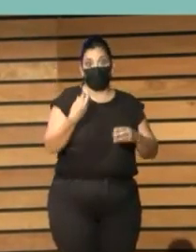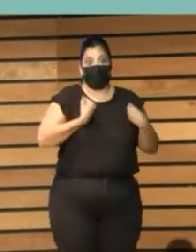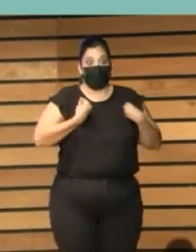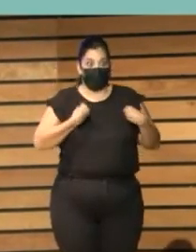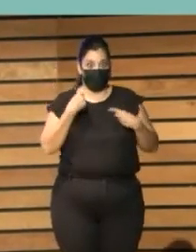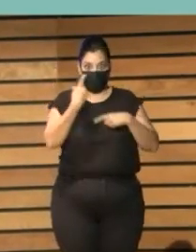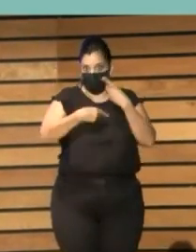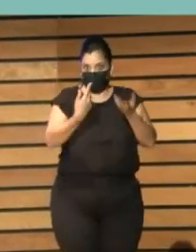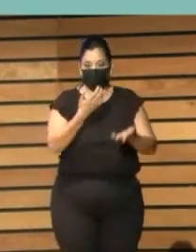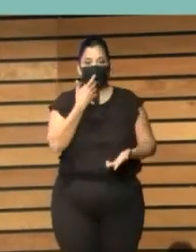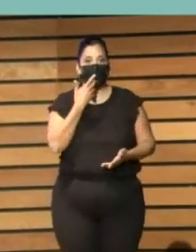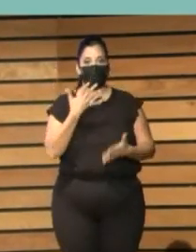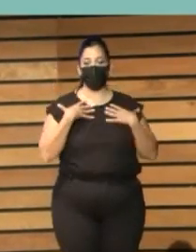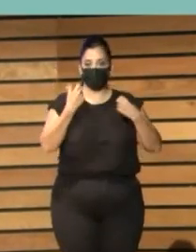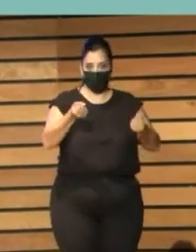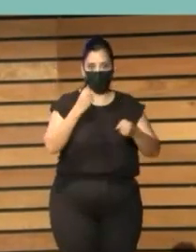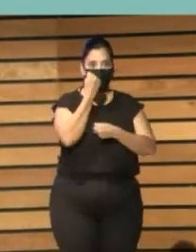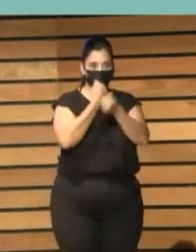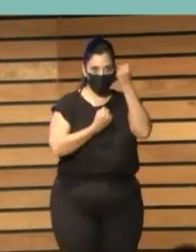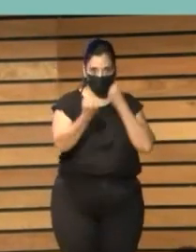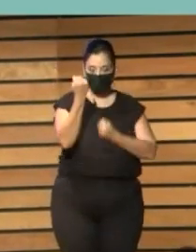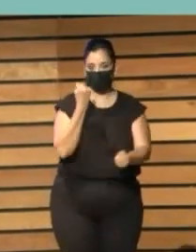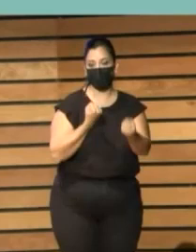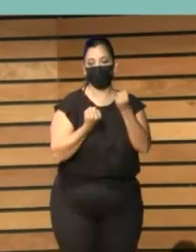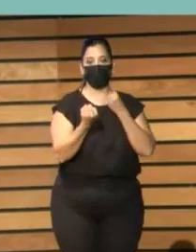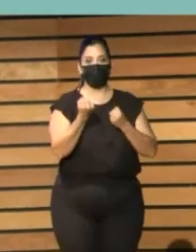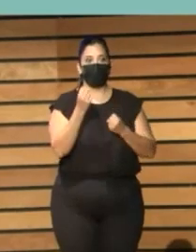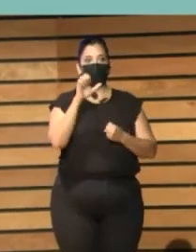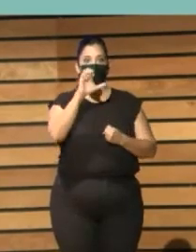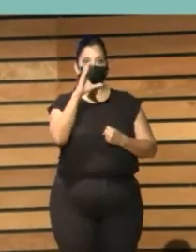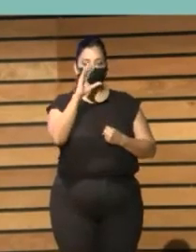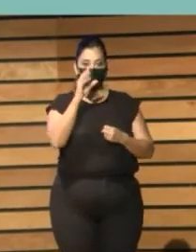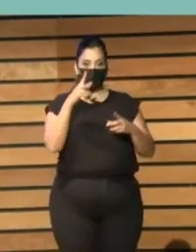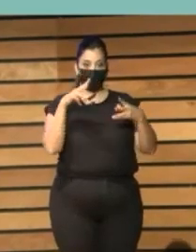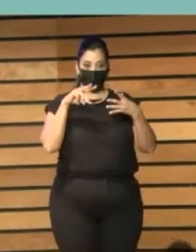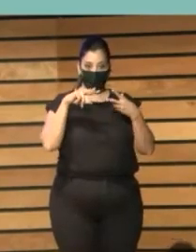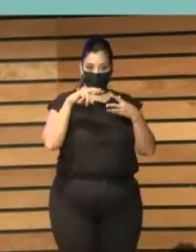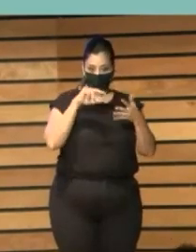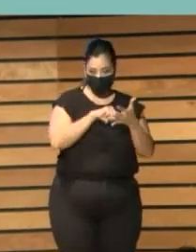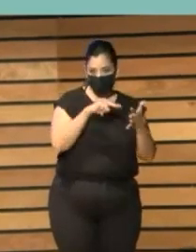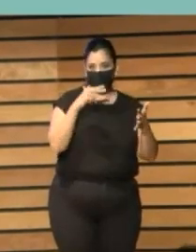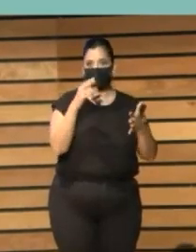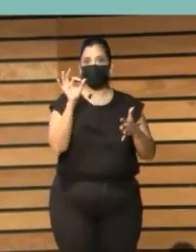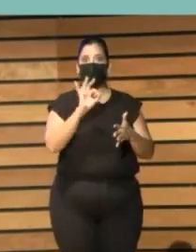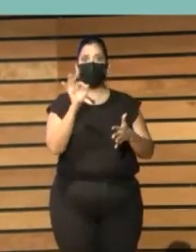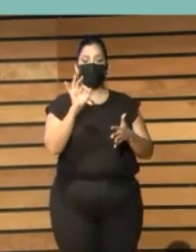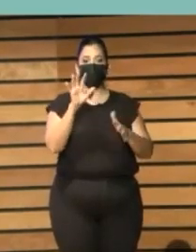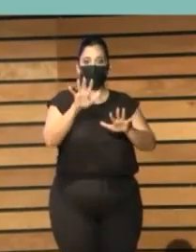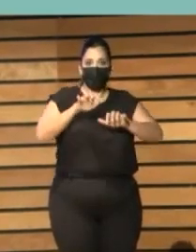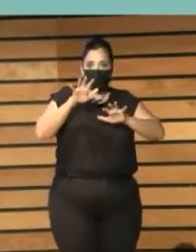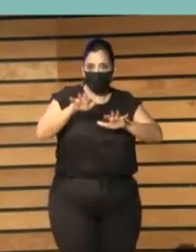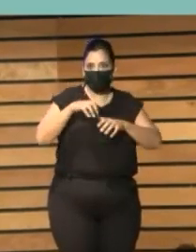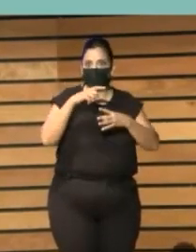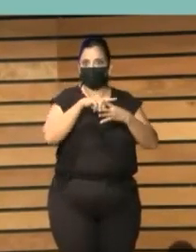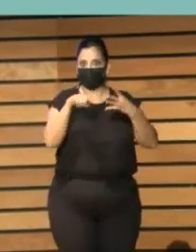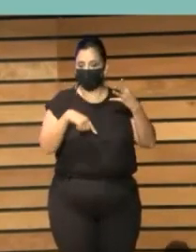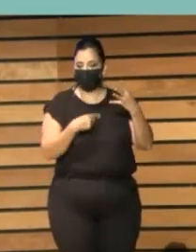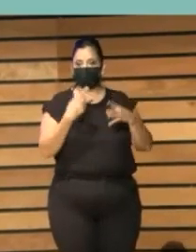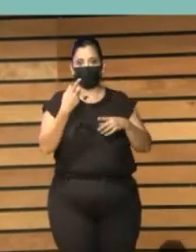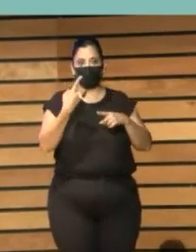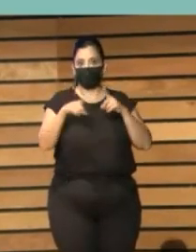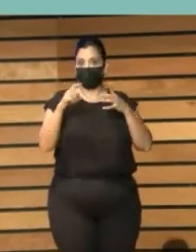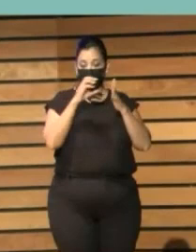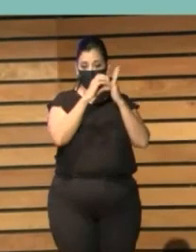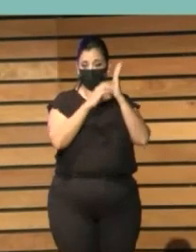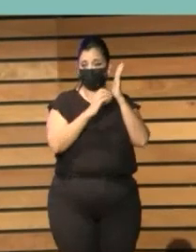E-Salud, Economía, E-Desconecta, E-Familia, E-Ciencia,-Aprendizaje. Otras para el